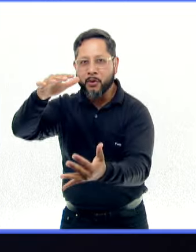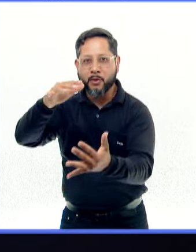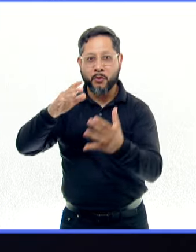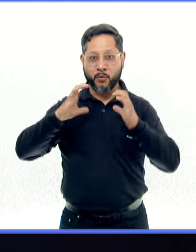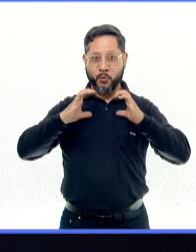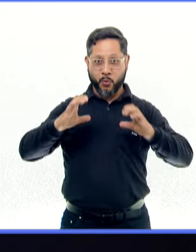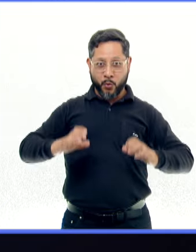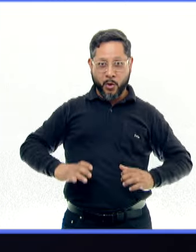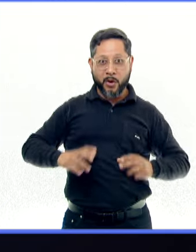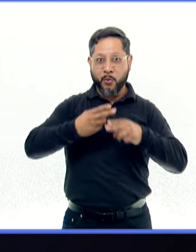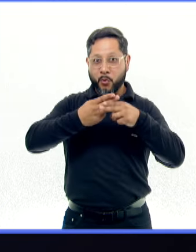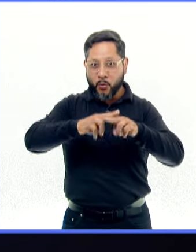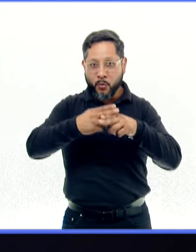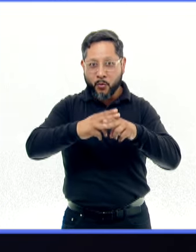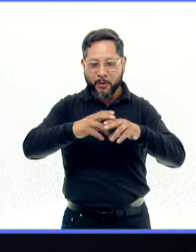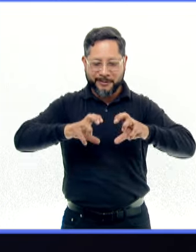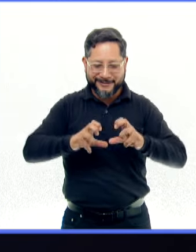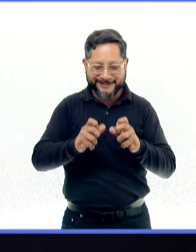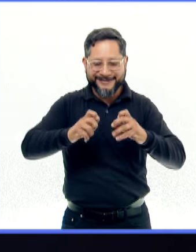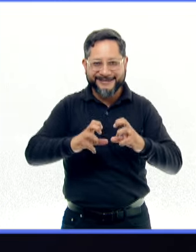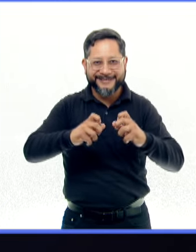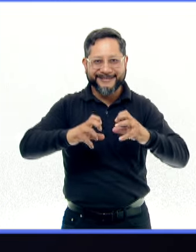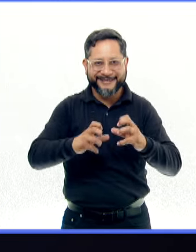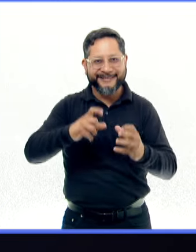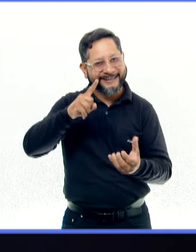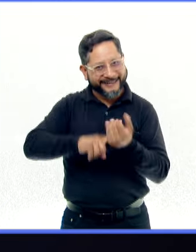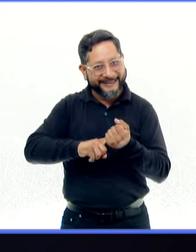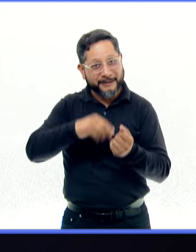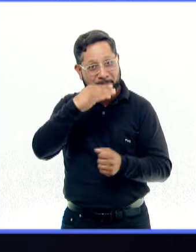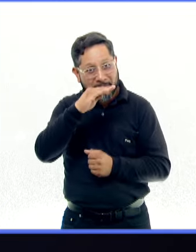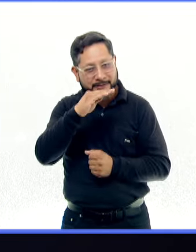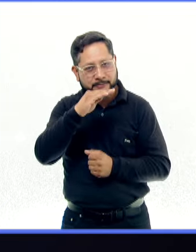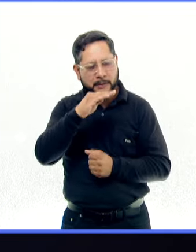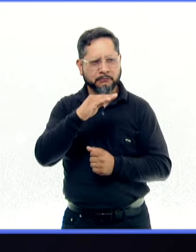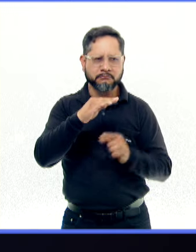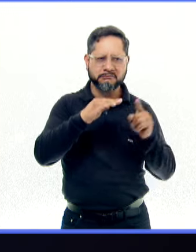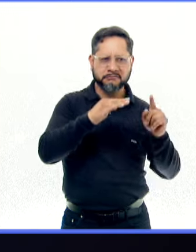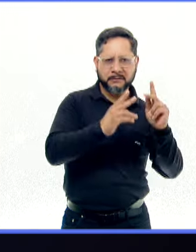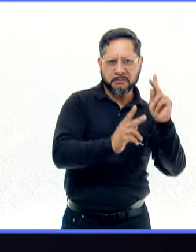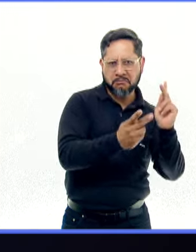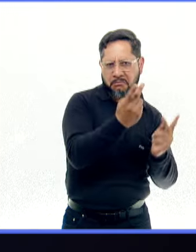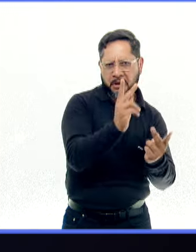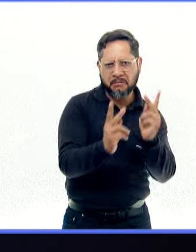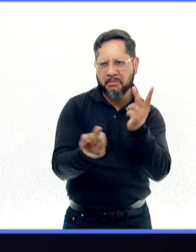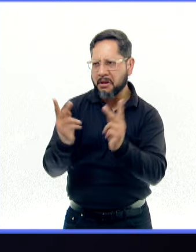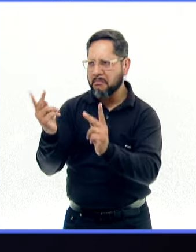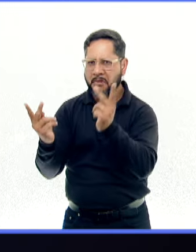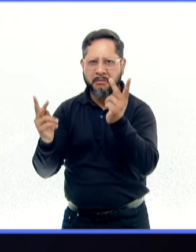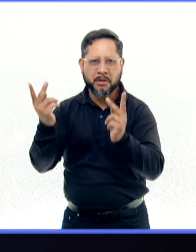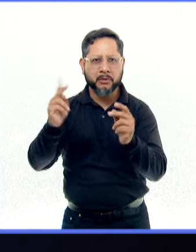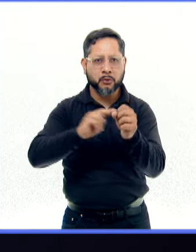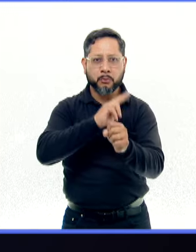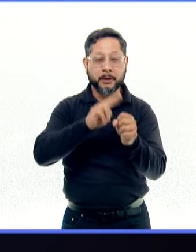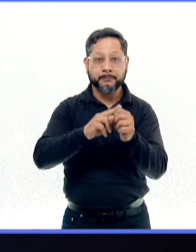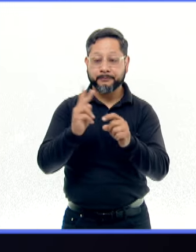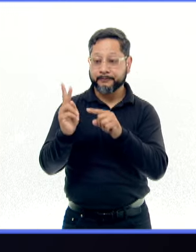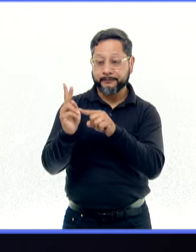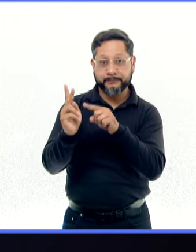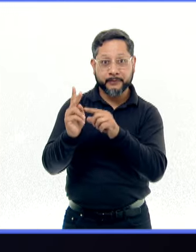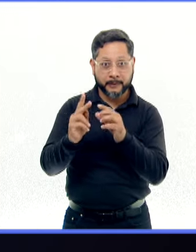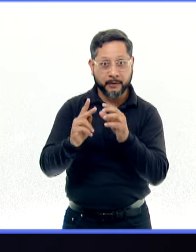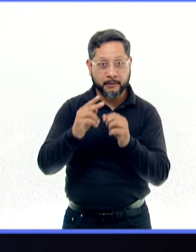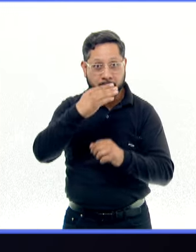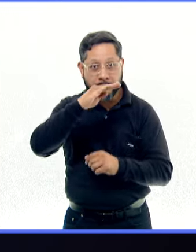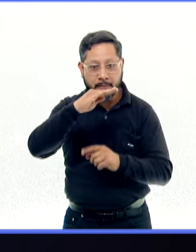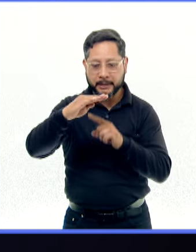están hechos de masa de maíz. A diferencia de la mayoría de las plantas que crecen de manera silvestre en la naturaleza, el maíz es una planta